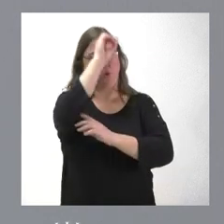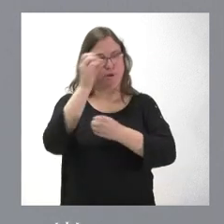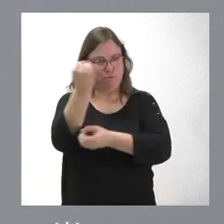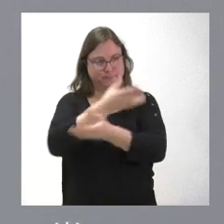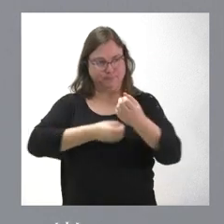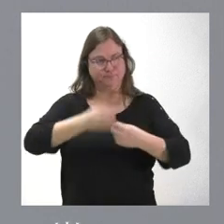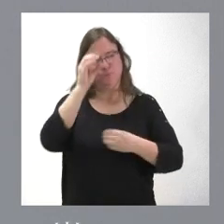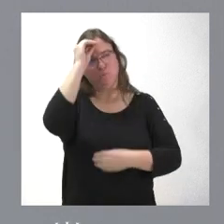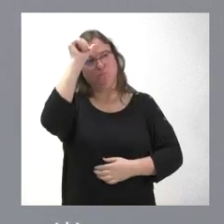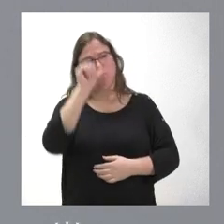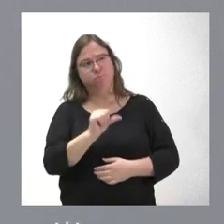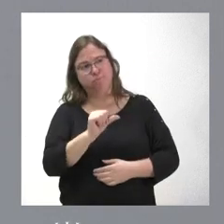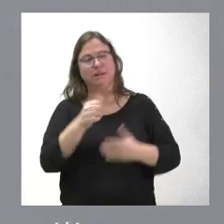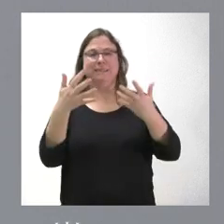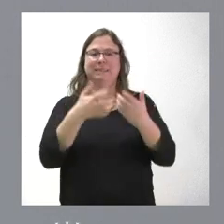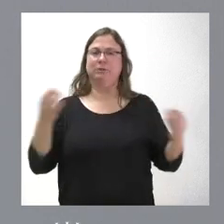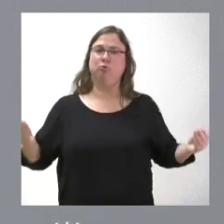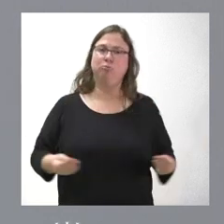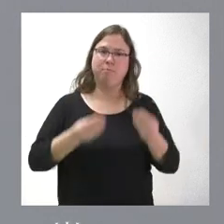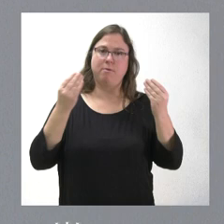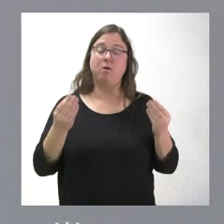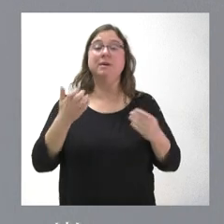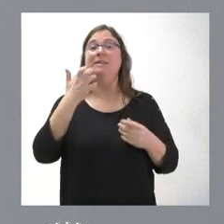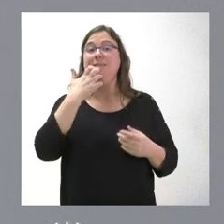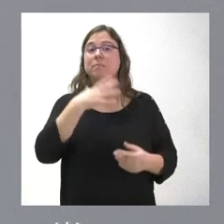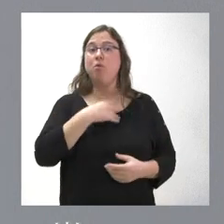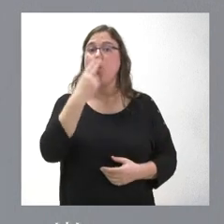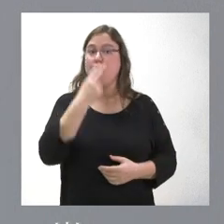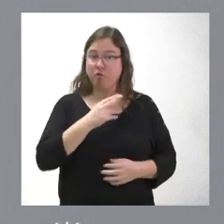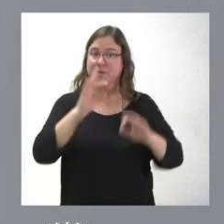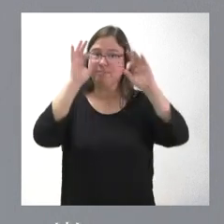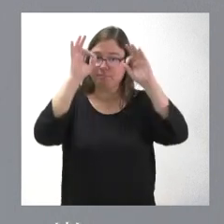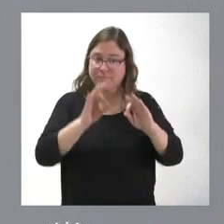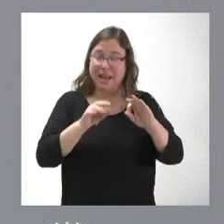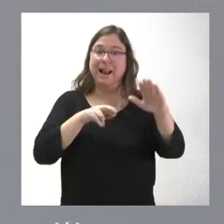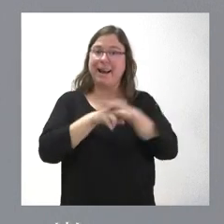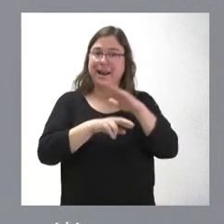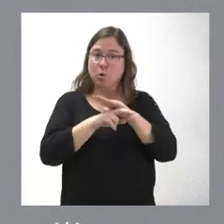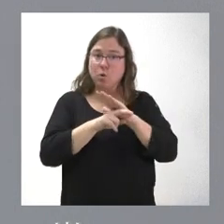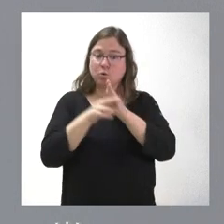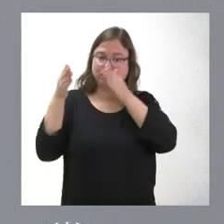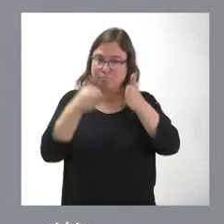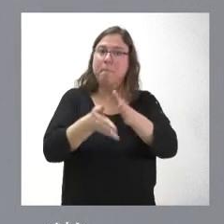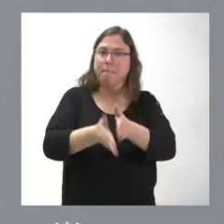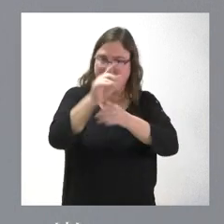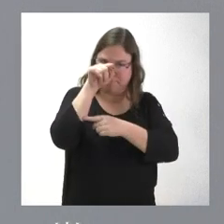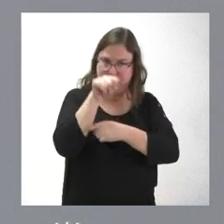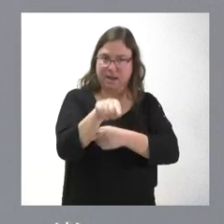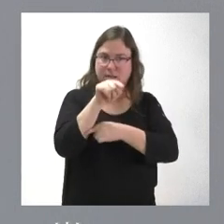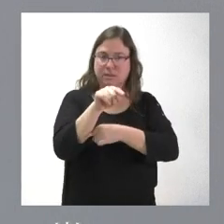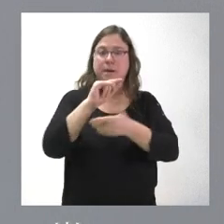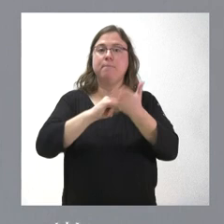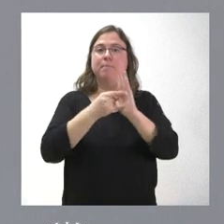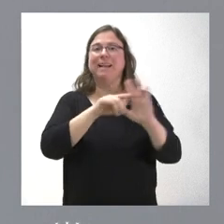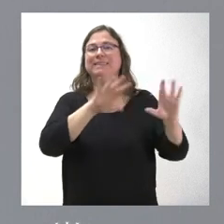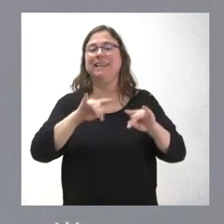observaciones, mejora el contenido del texto y por tanto yo sí le puedo confirmar a su pregunta que estos recursos van a esa dirección que es el plan territorial